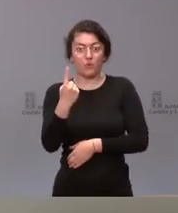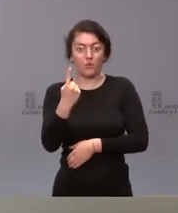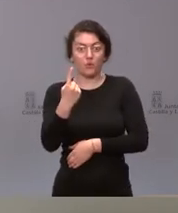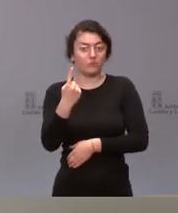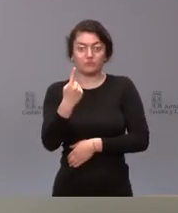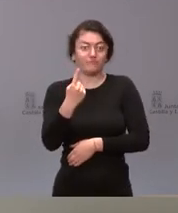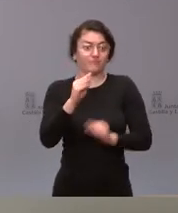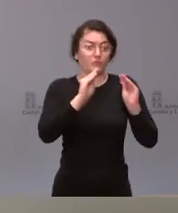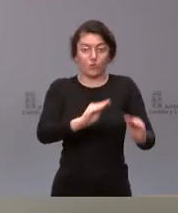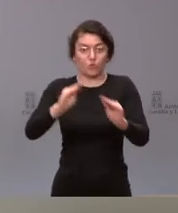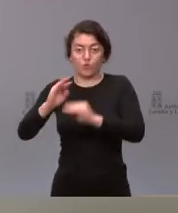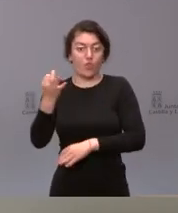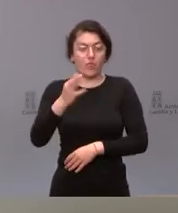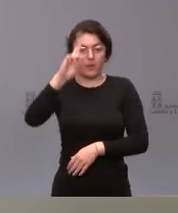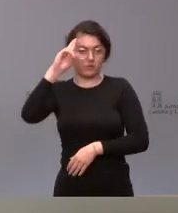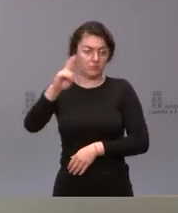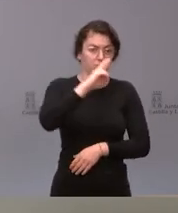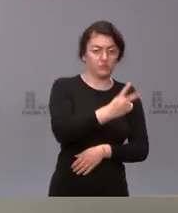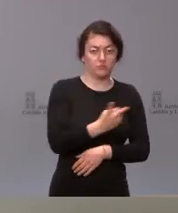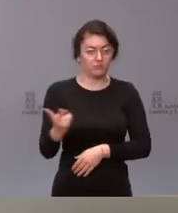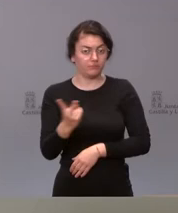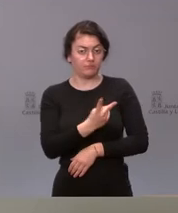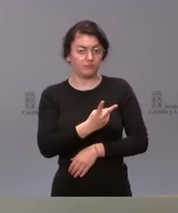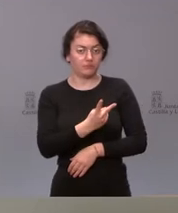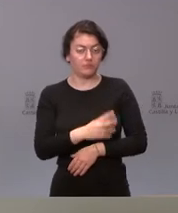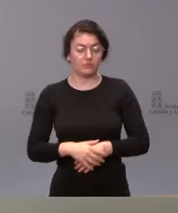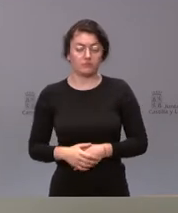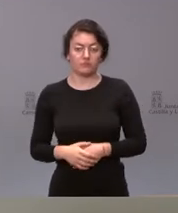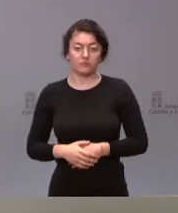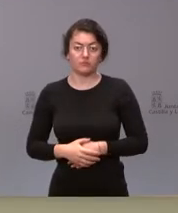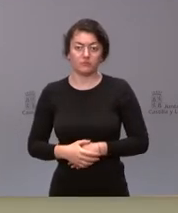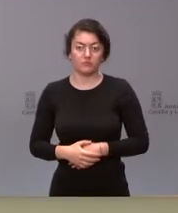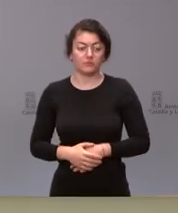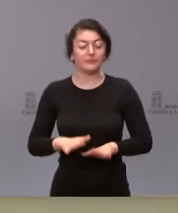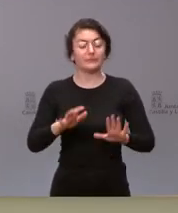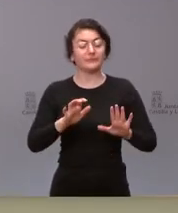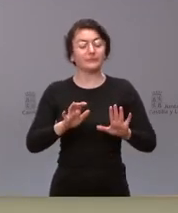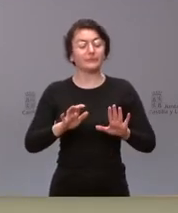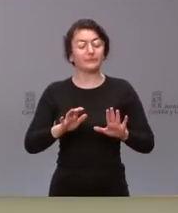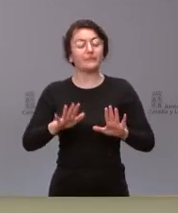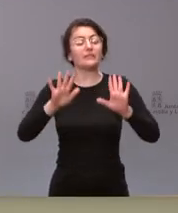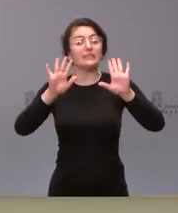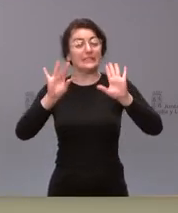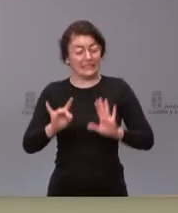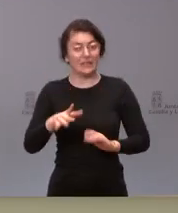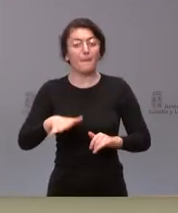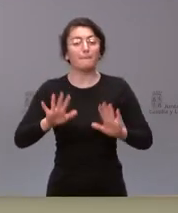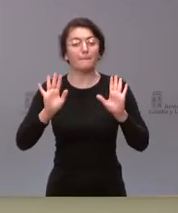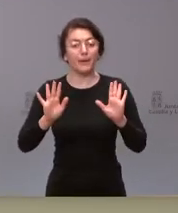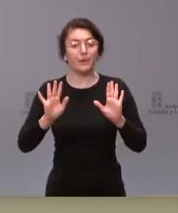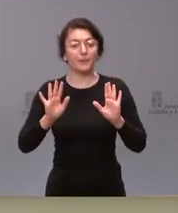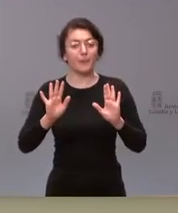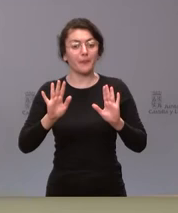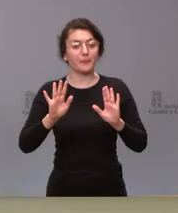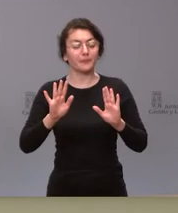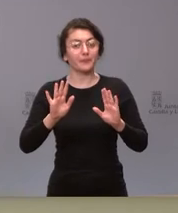una de las dos formaciones políticas que integran el gobierno de nuestra comunidad autónoma Sí, pero al final el vicepresidente aquí, consejero